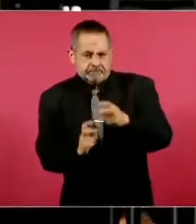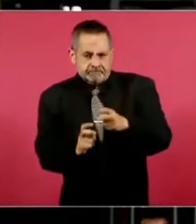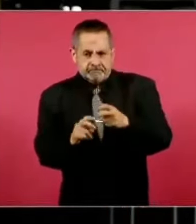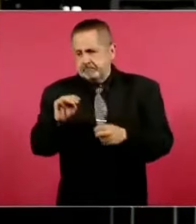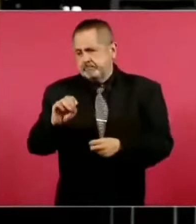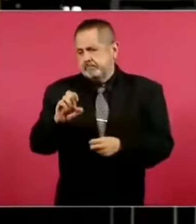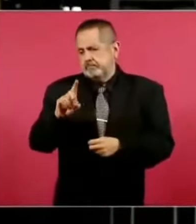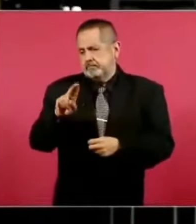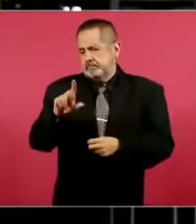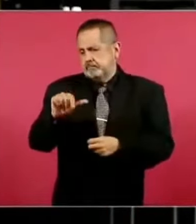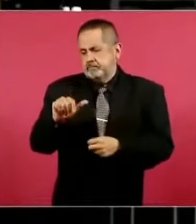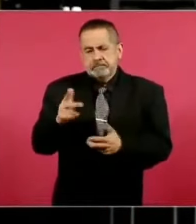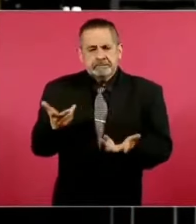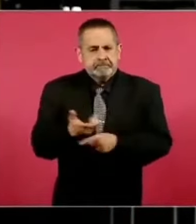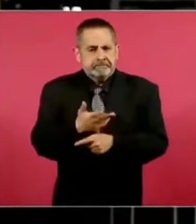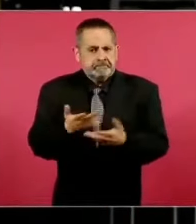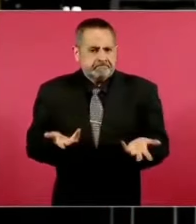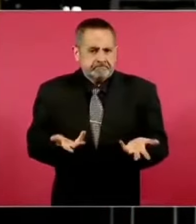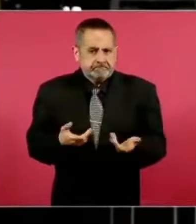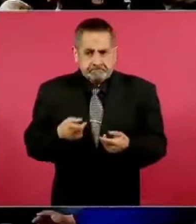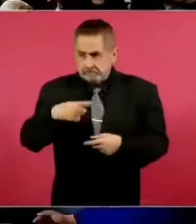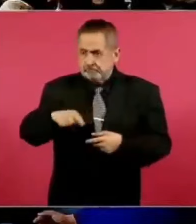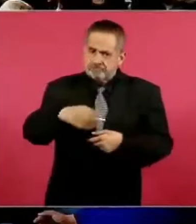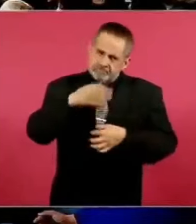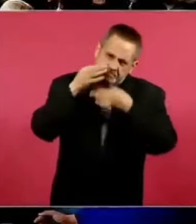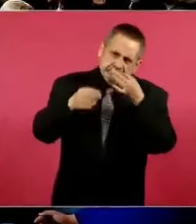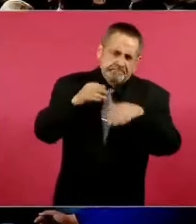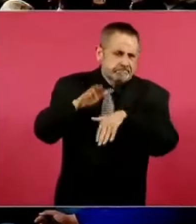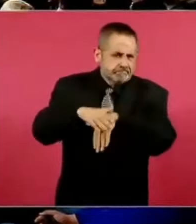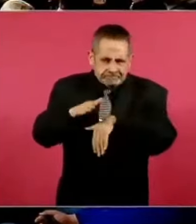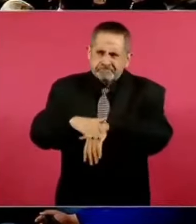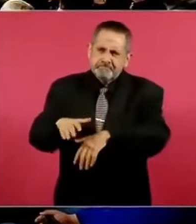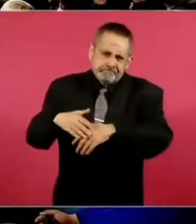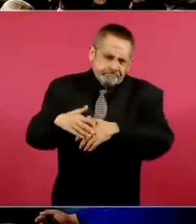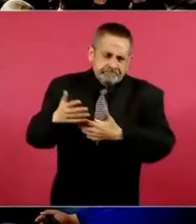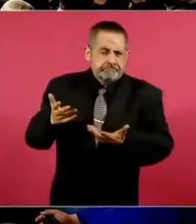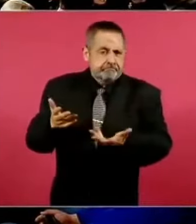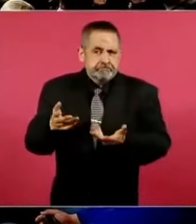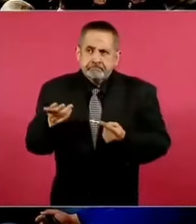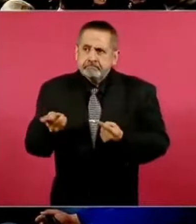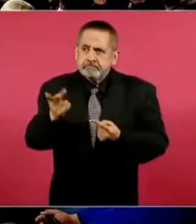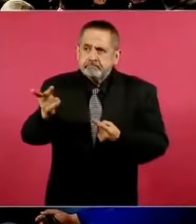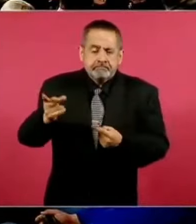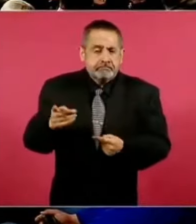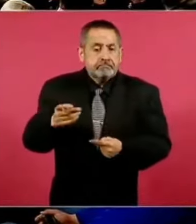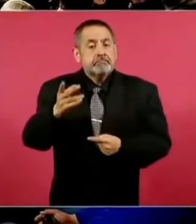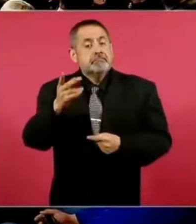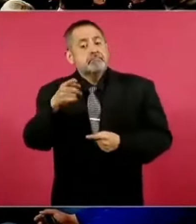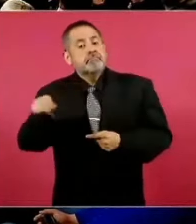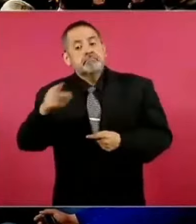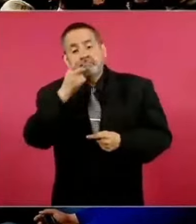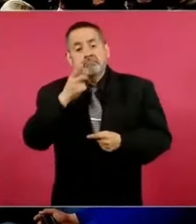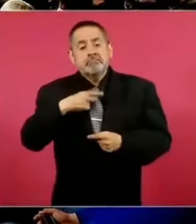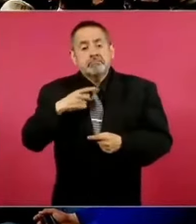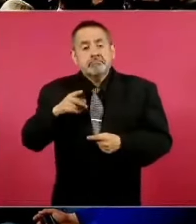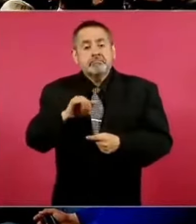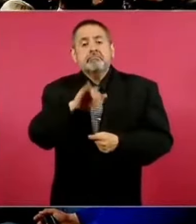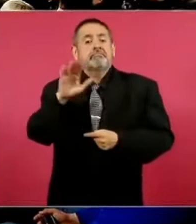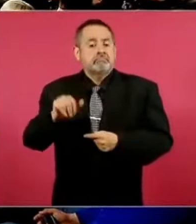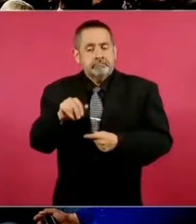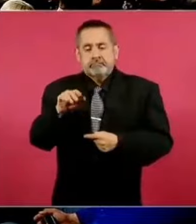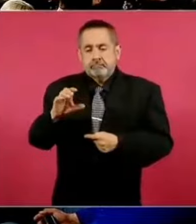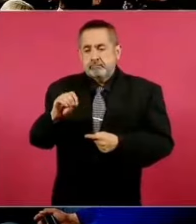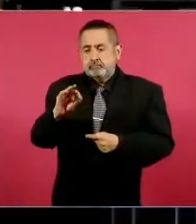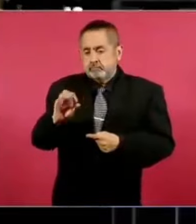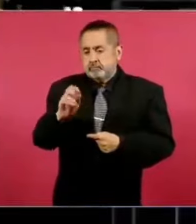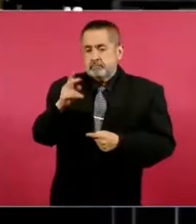han hasta hecho manifestaciones y aquí también he preguntado, se me había comentado que Cofepris, por parte